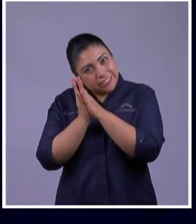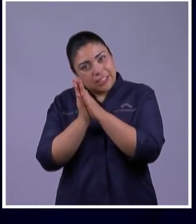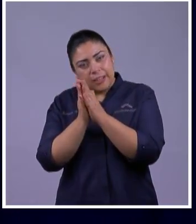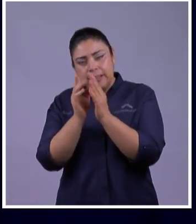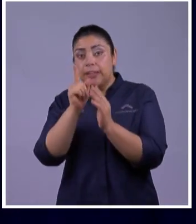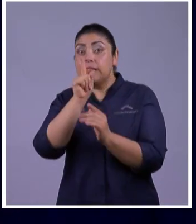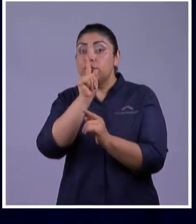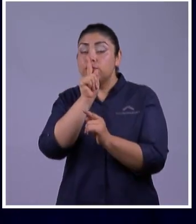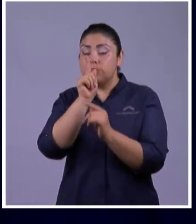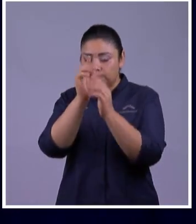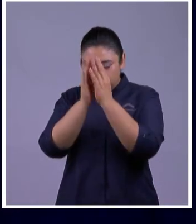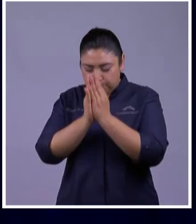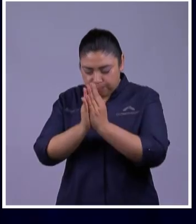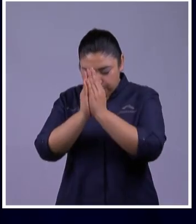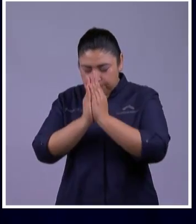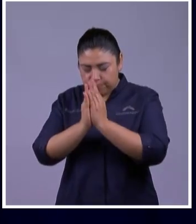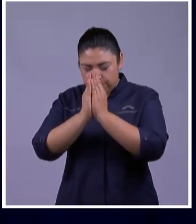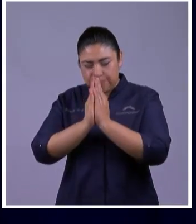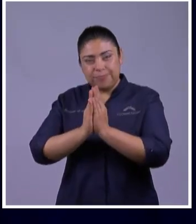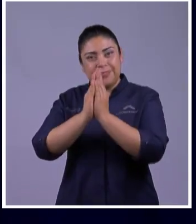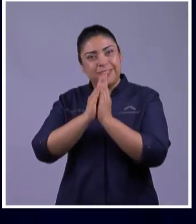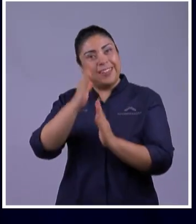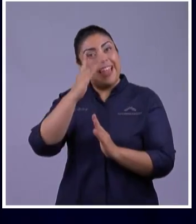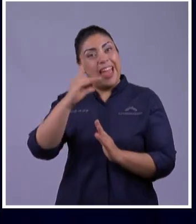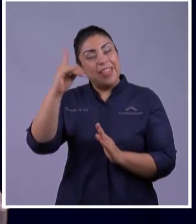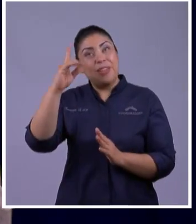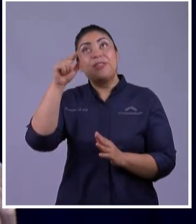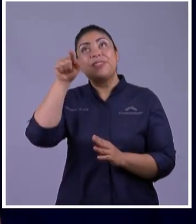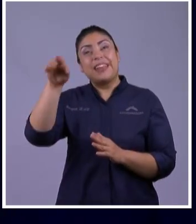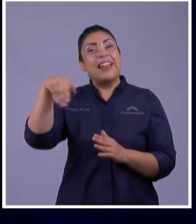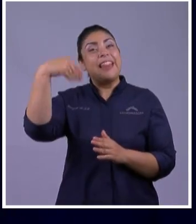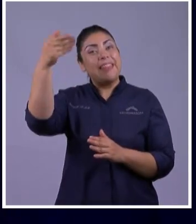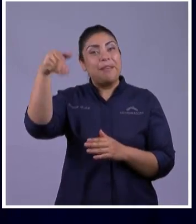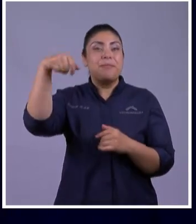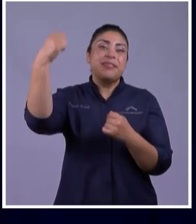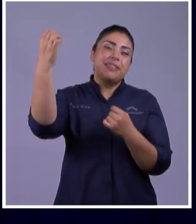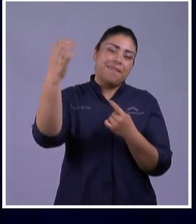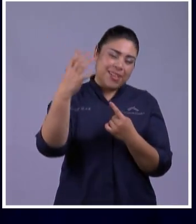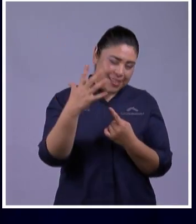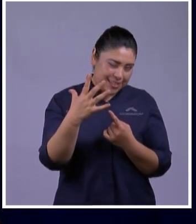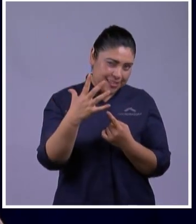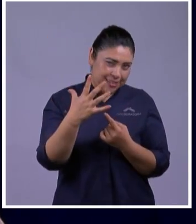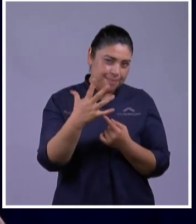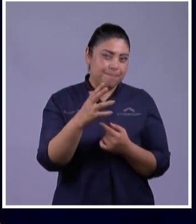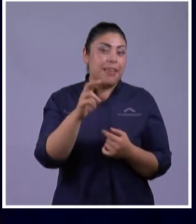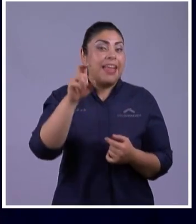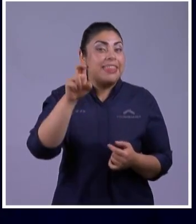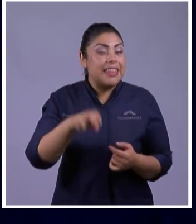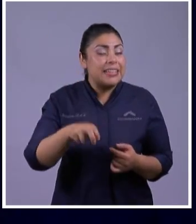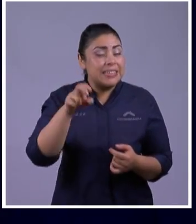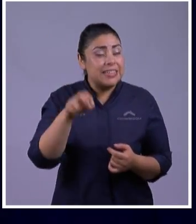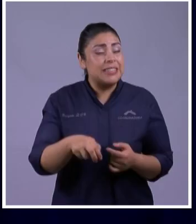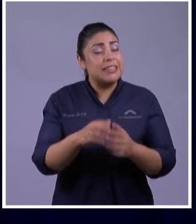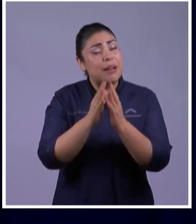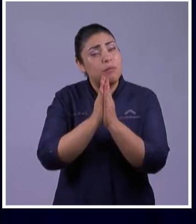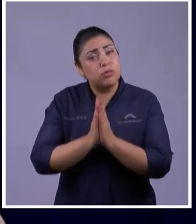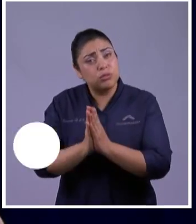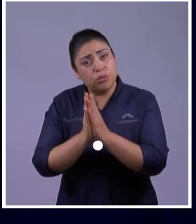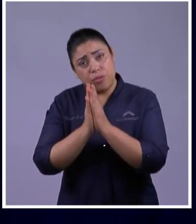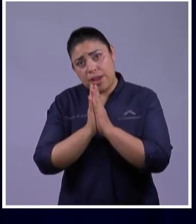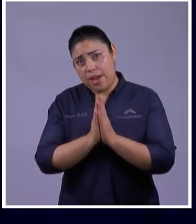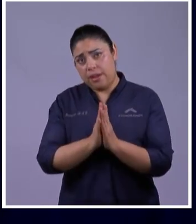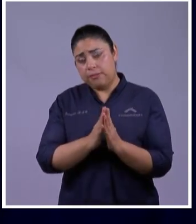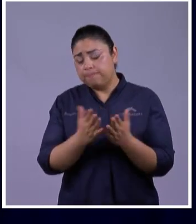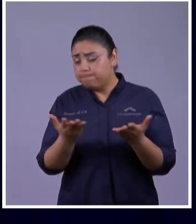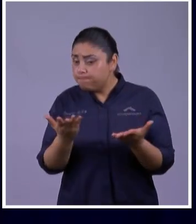secreto ora a dios para una recompensa en público necesitamos orar en medio de todo lo que